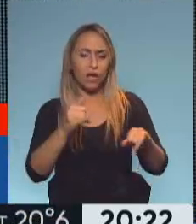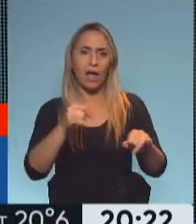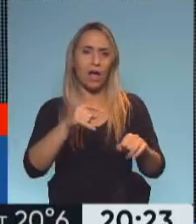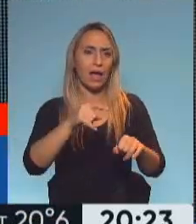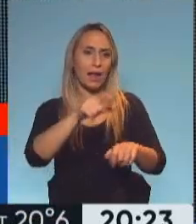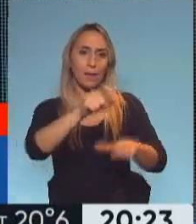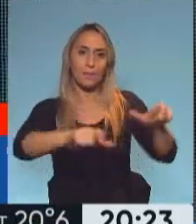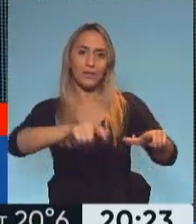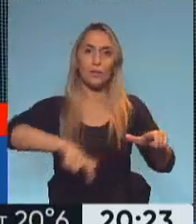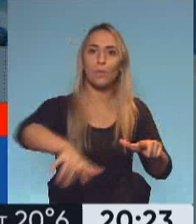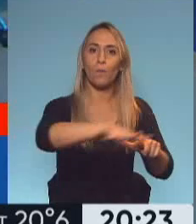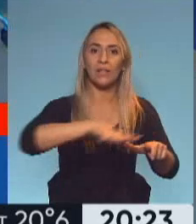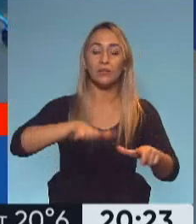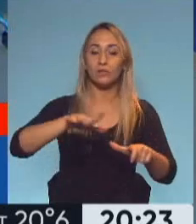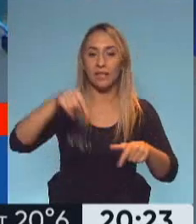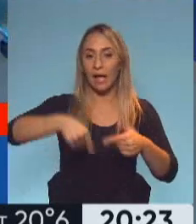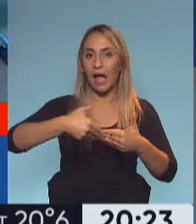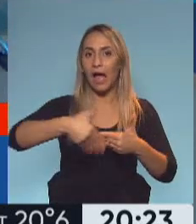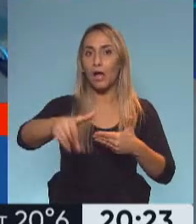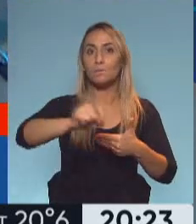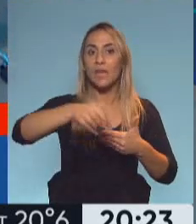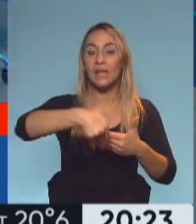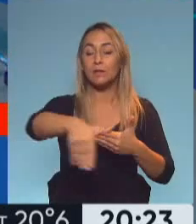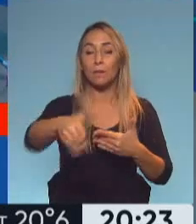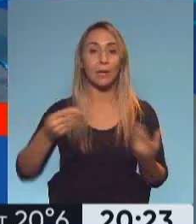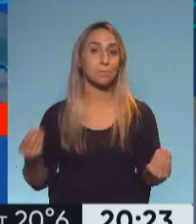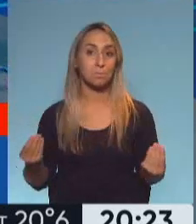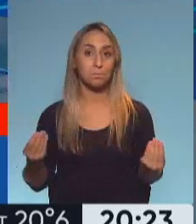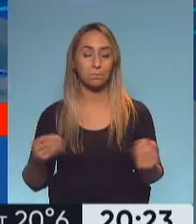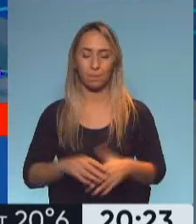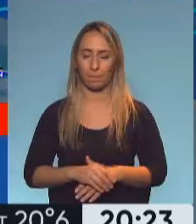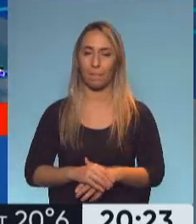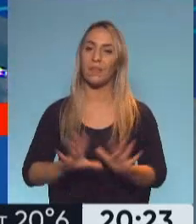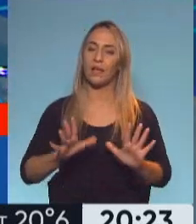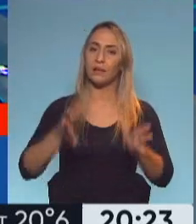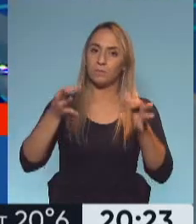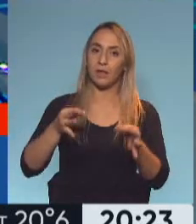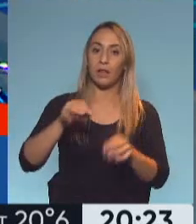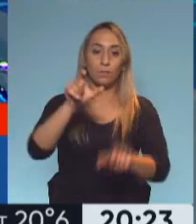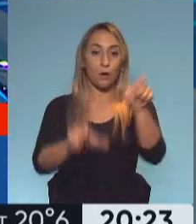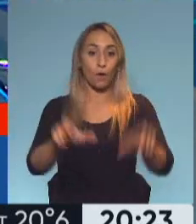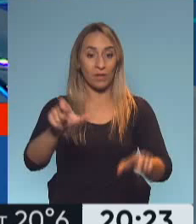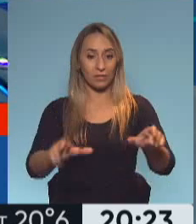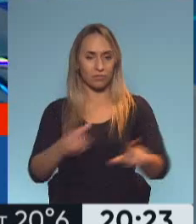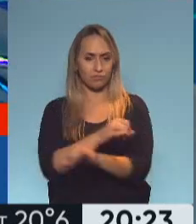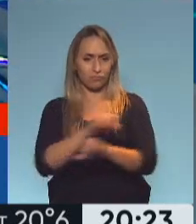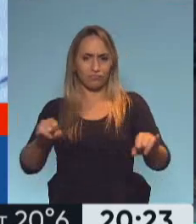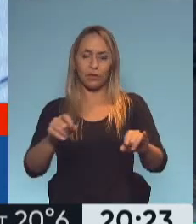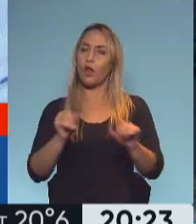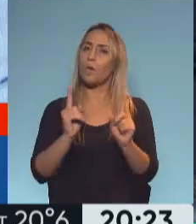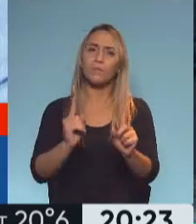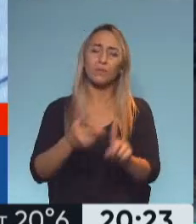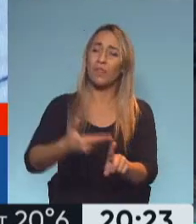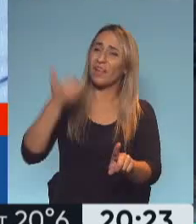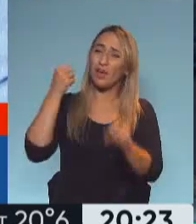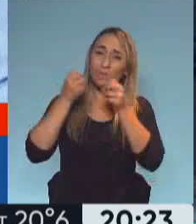puede llegar a pasar de aquí a un par de meses? Mirá, lo que se le dice a la población es un poco lo que nosotros venimos pregonando desde el principio